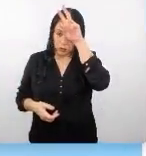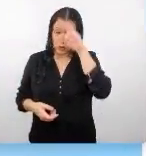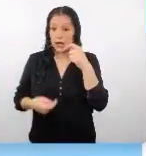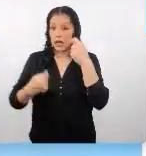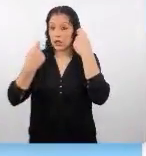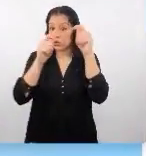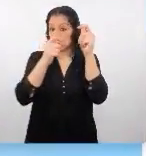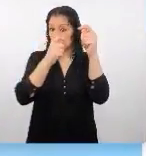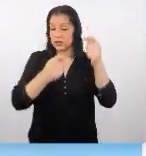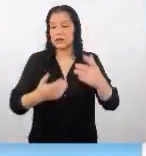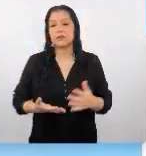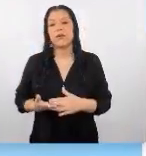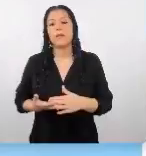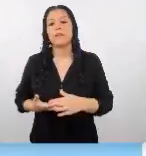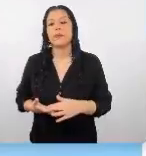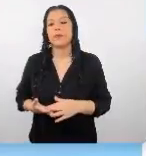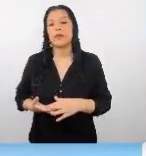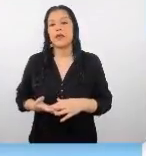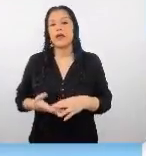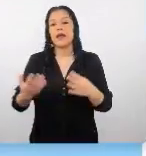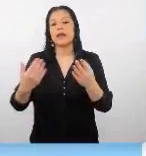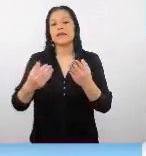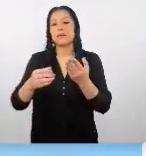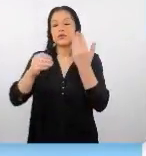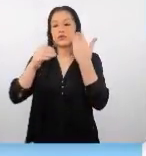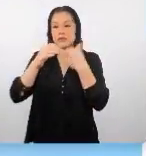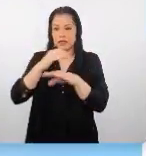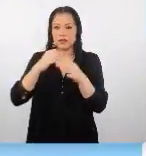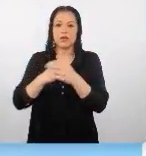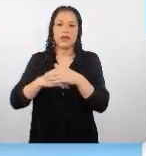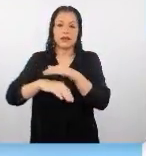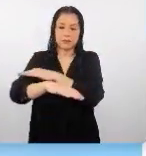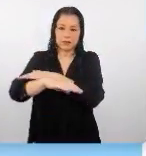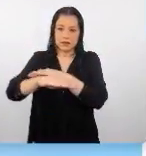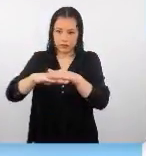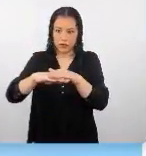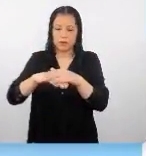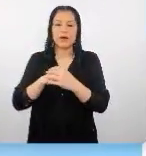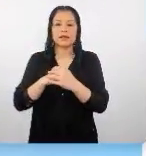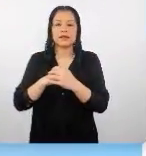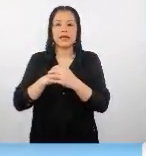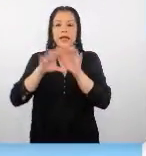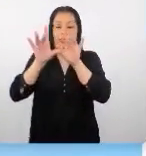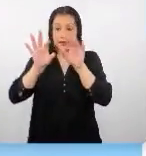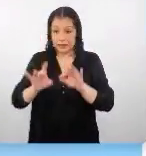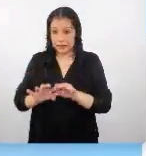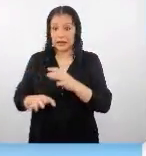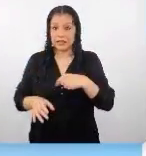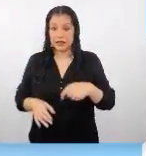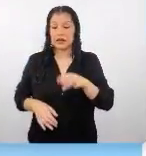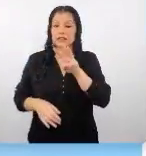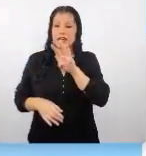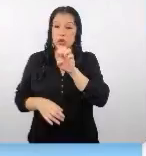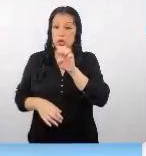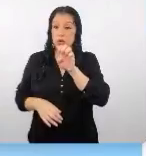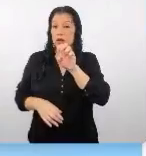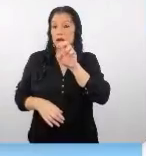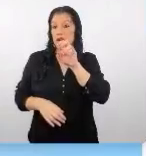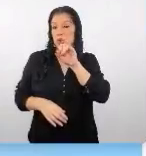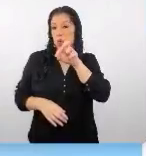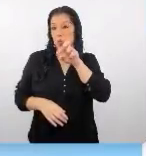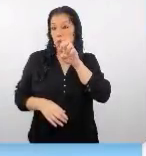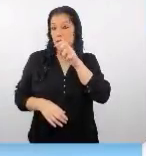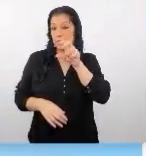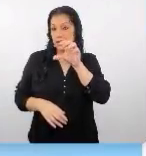en las principales plataformas digitales WeChat que es el mayor medio de comunicación